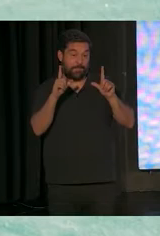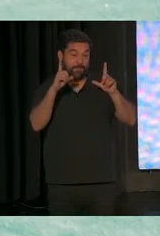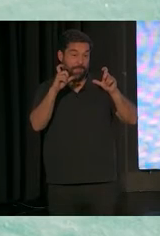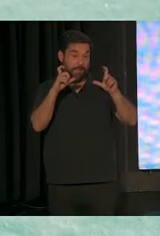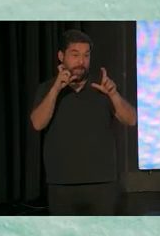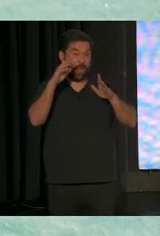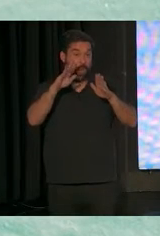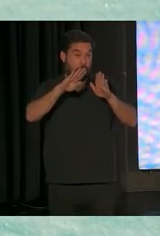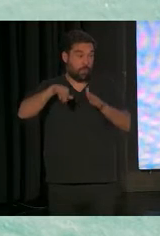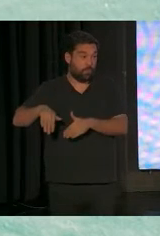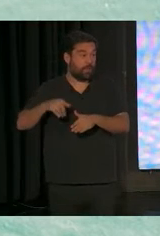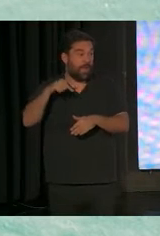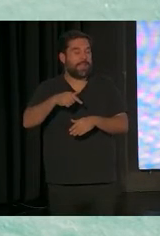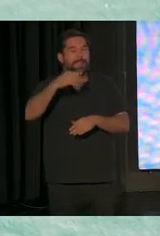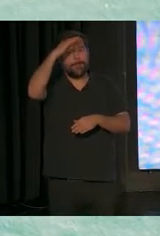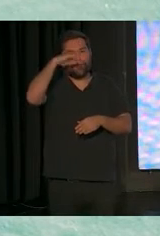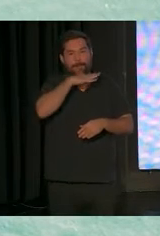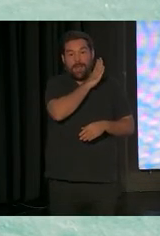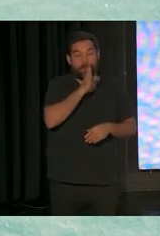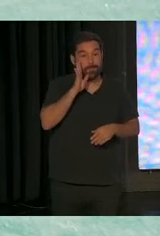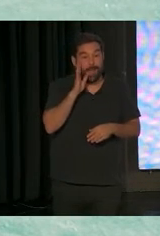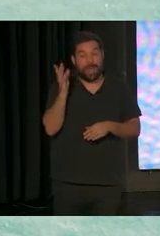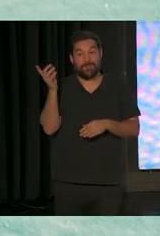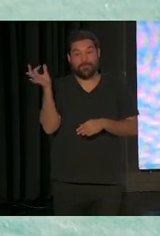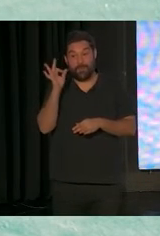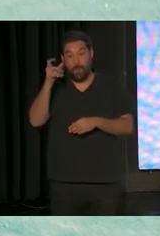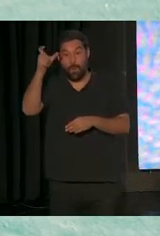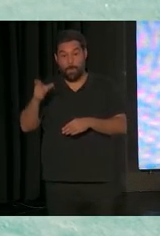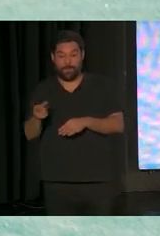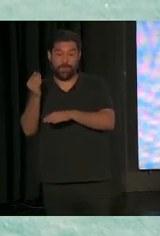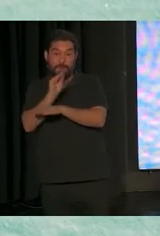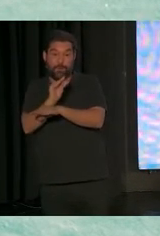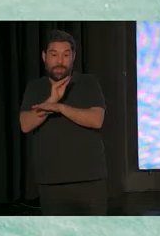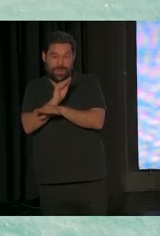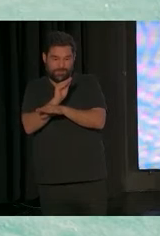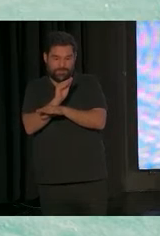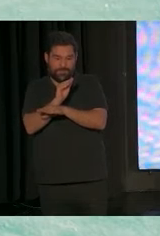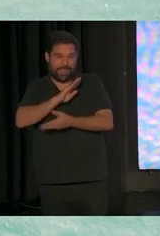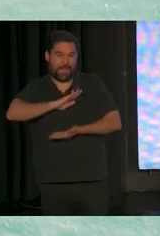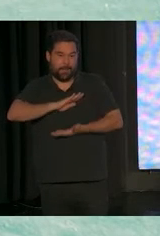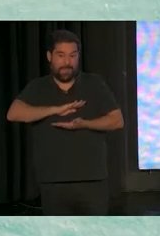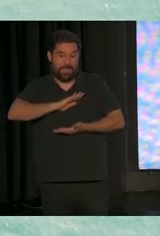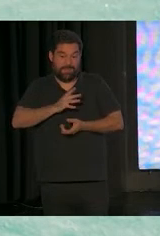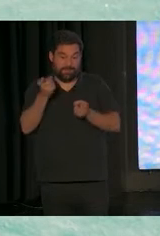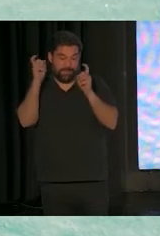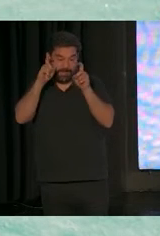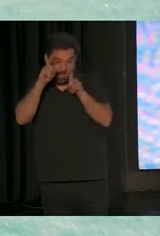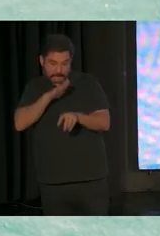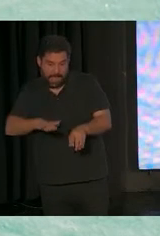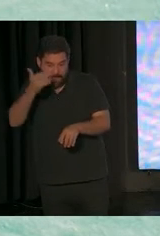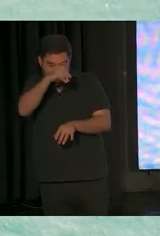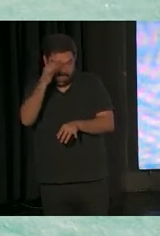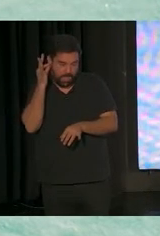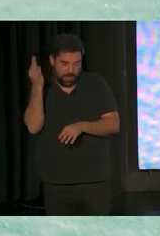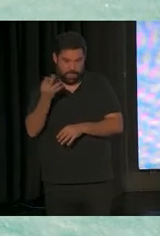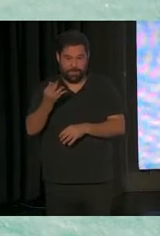es que sea el padre, la madre, el cuidador el que tenga competencia para poder hacerlo. Por supuesto, para esto, ¿qué hay que hacer?